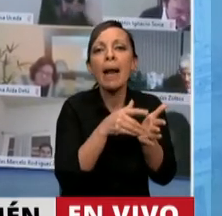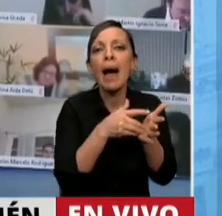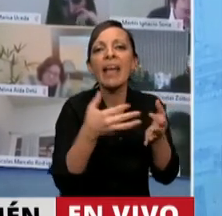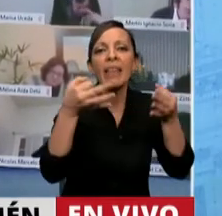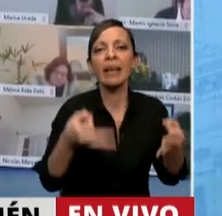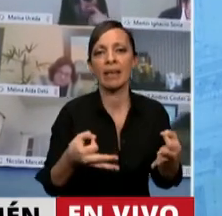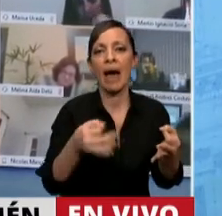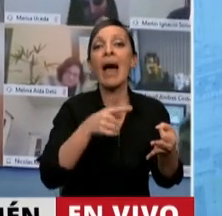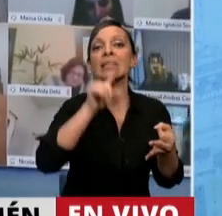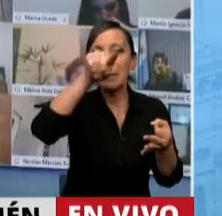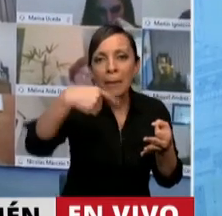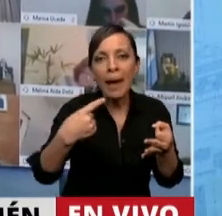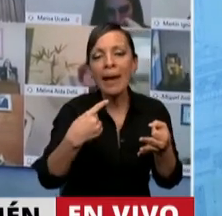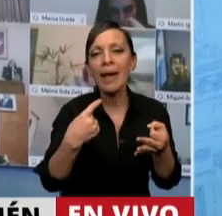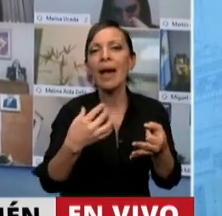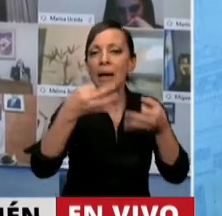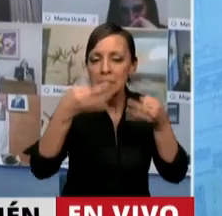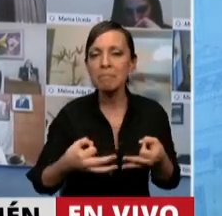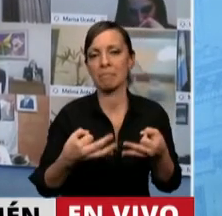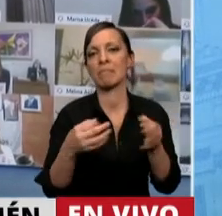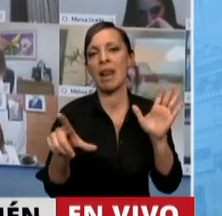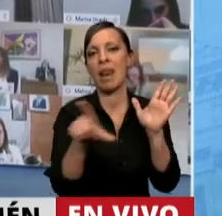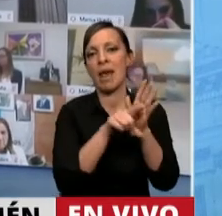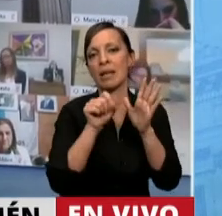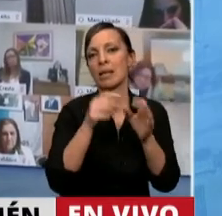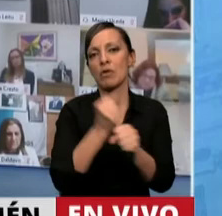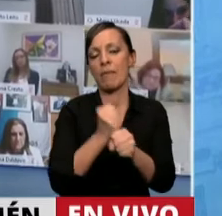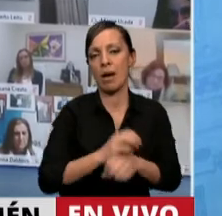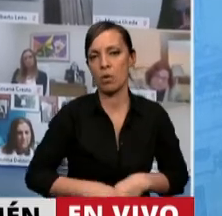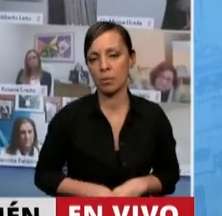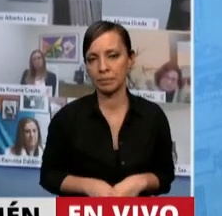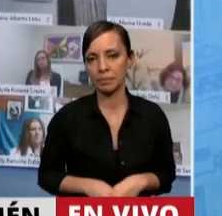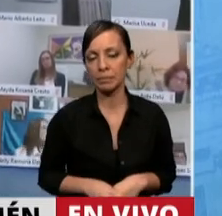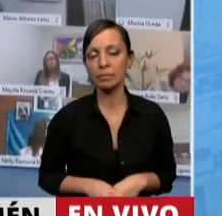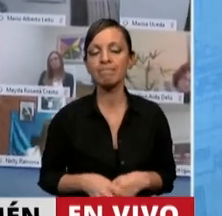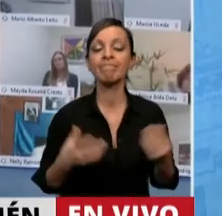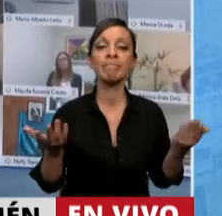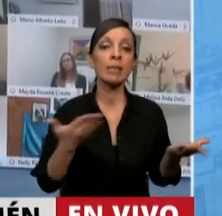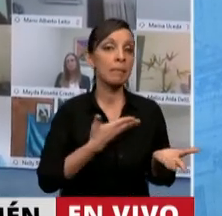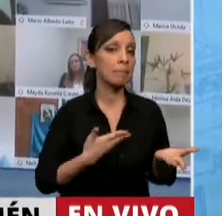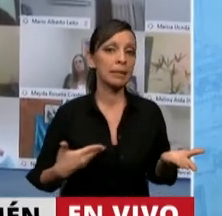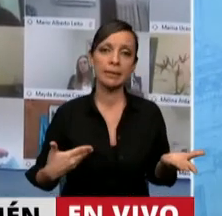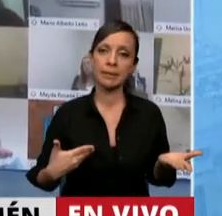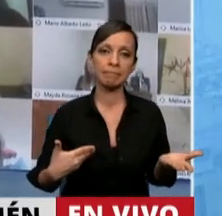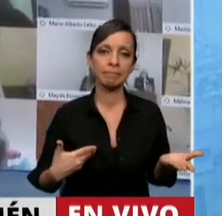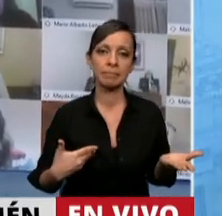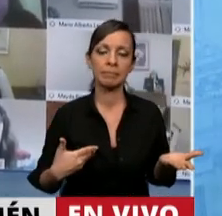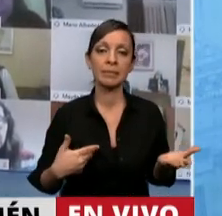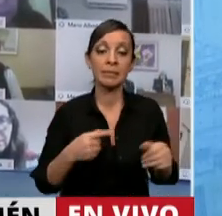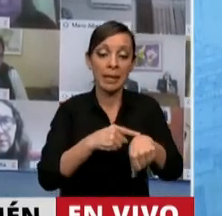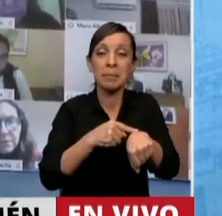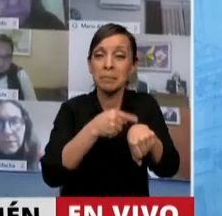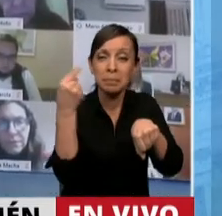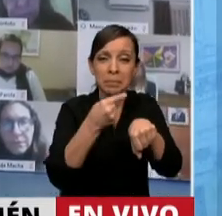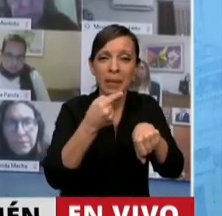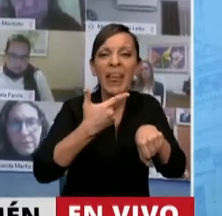se logra la legitimidad de ejercicio. Señor Presidente, cada 17 segundos